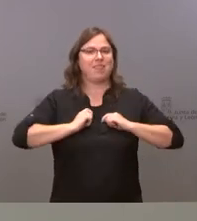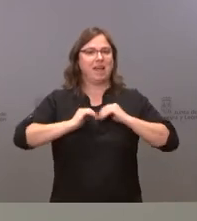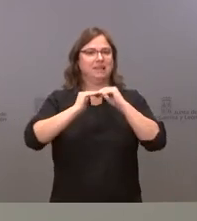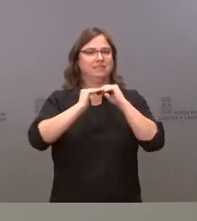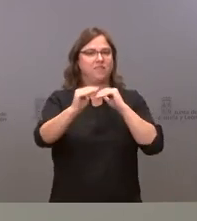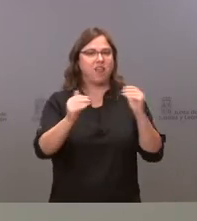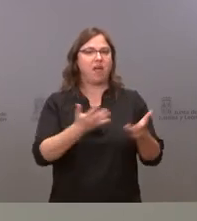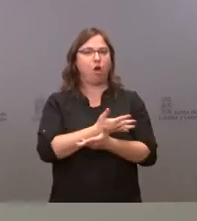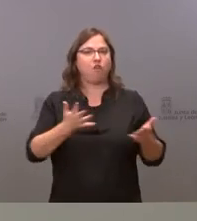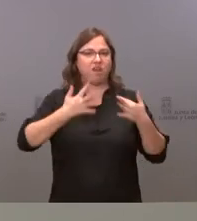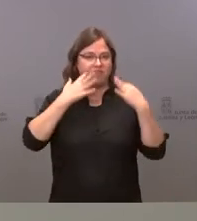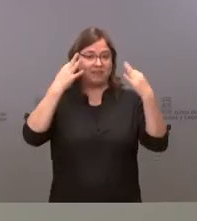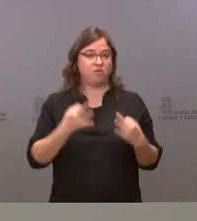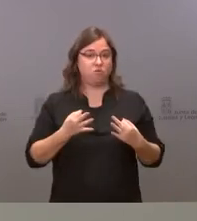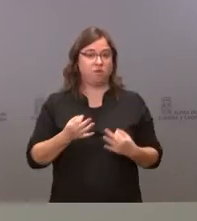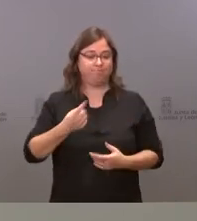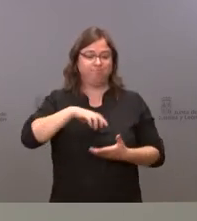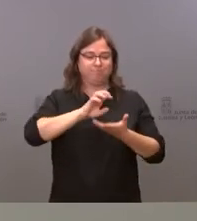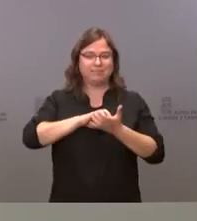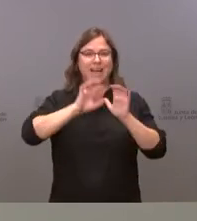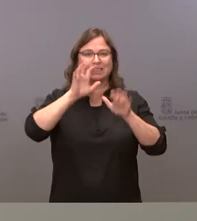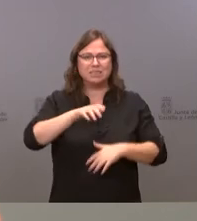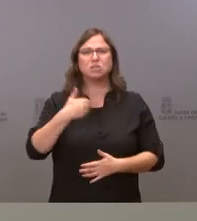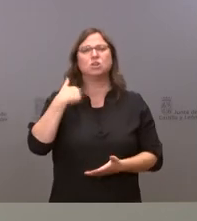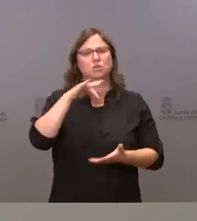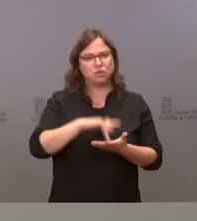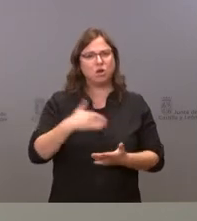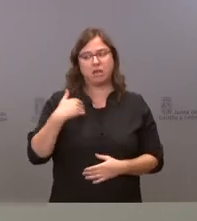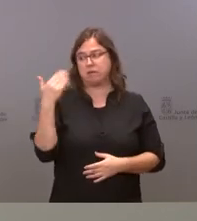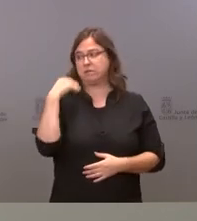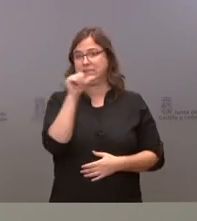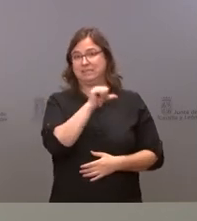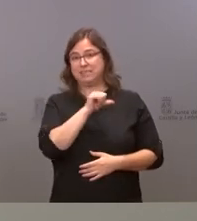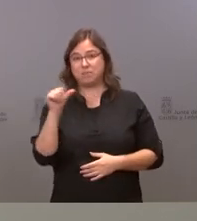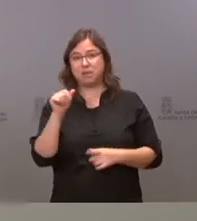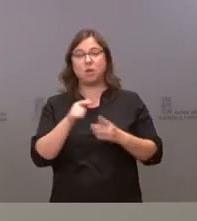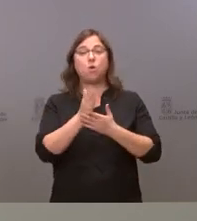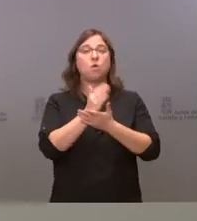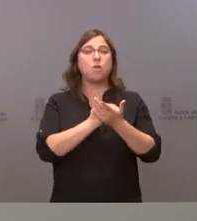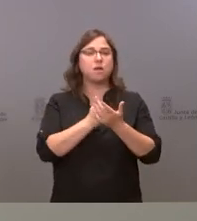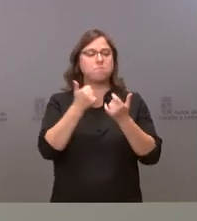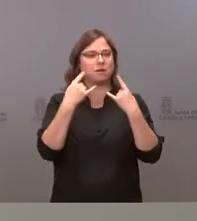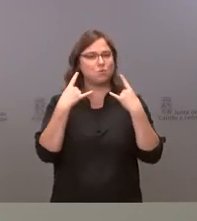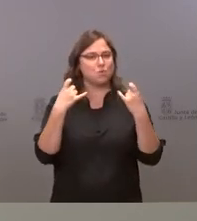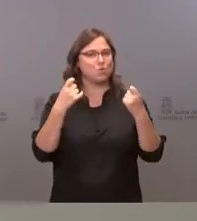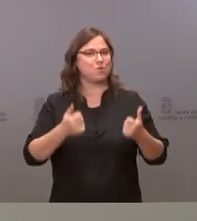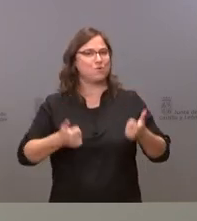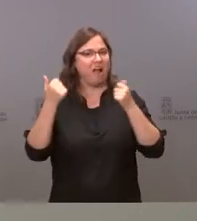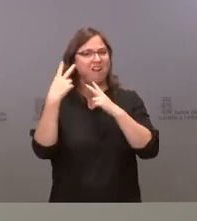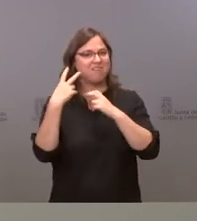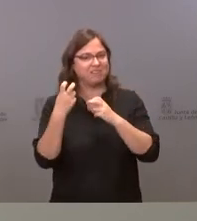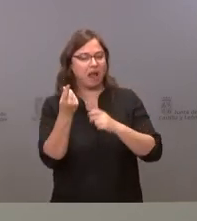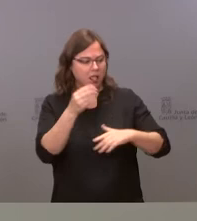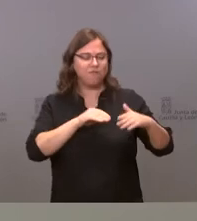seguridad y Castilla y León que hemos conocido también esta semana que está entre las comunidades autónomas más atractivas desde el punto de vista fiscal para la